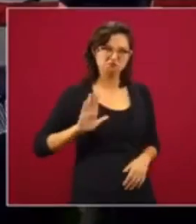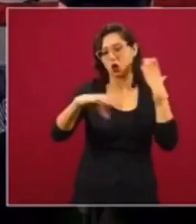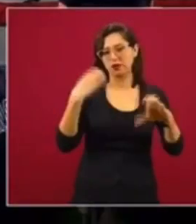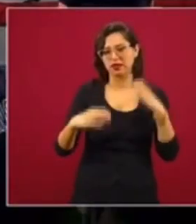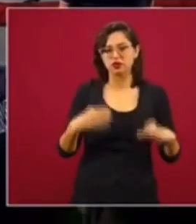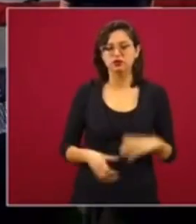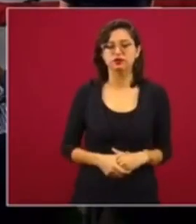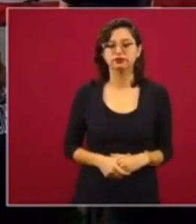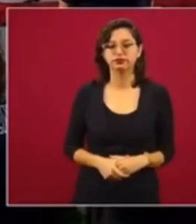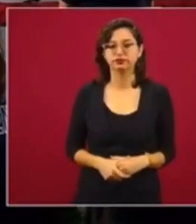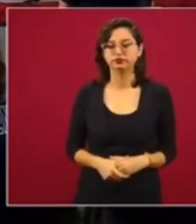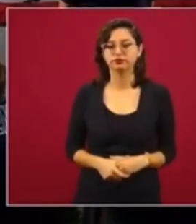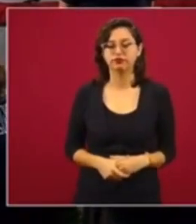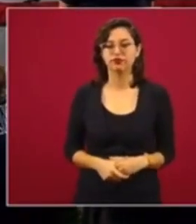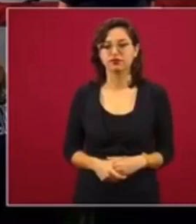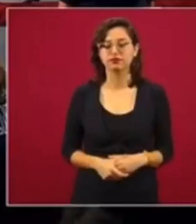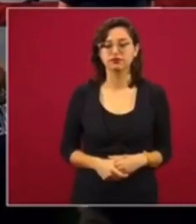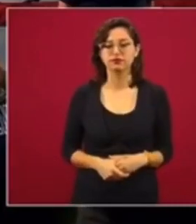los criminales.